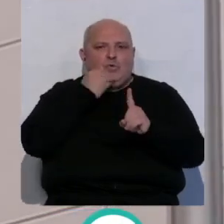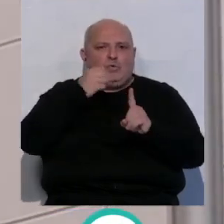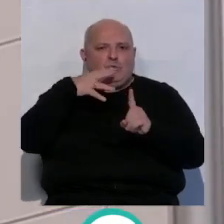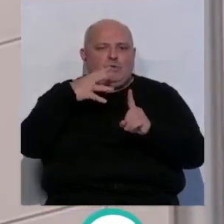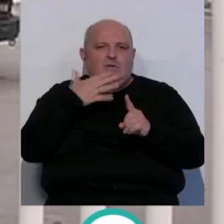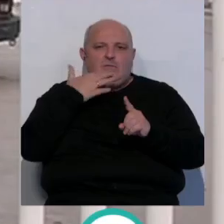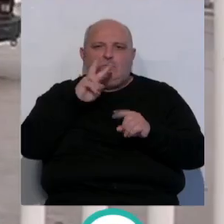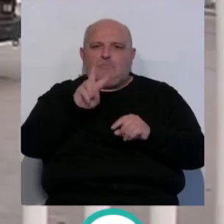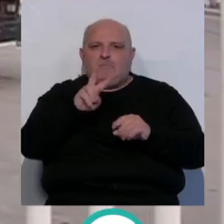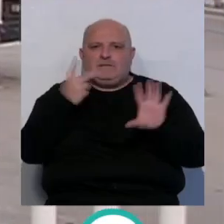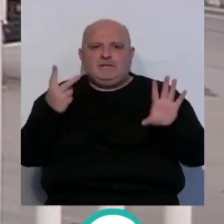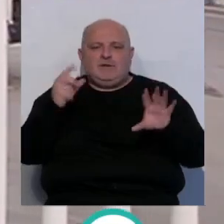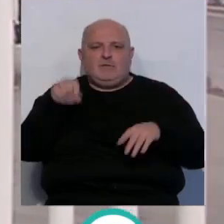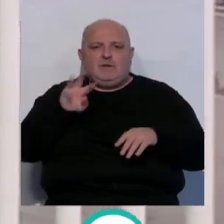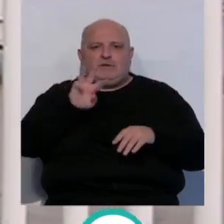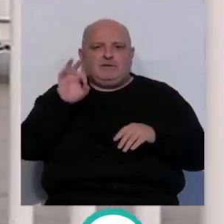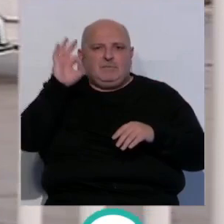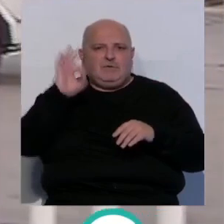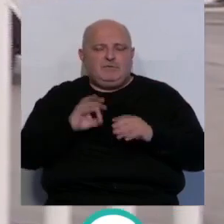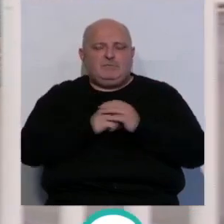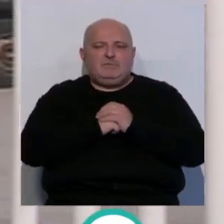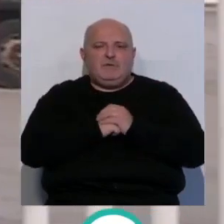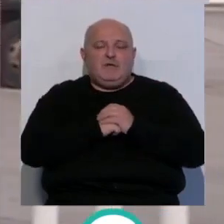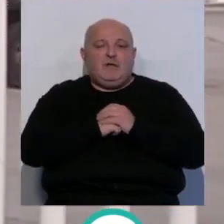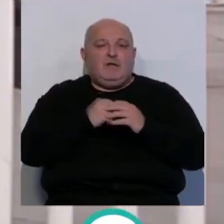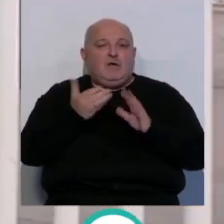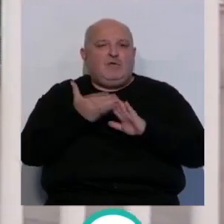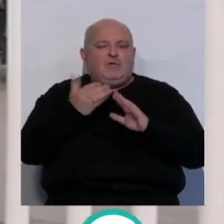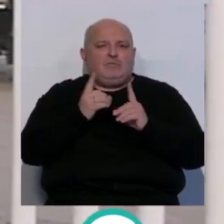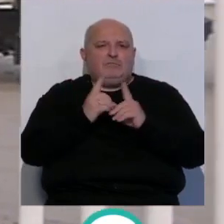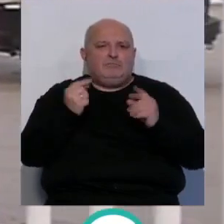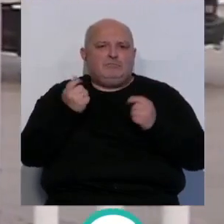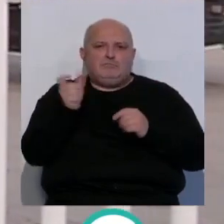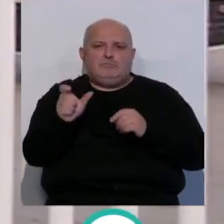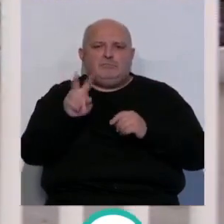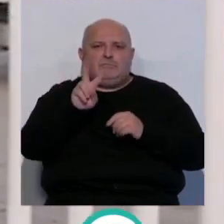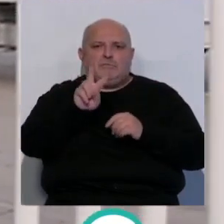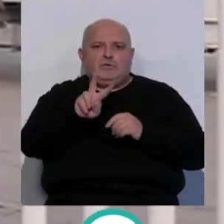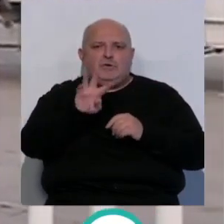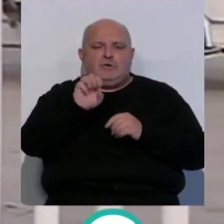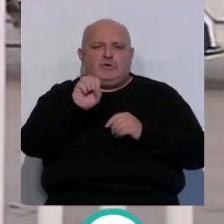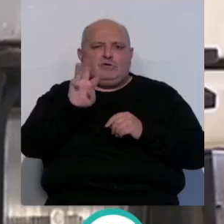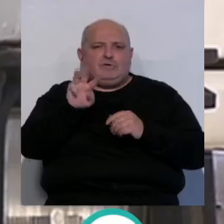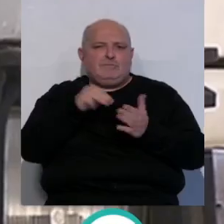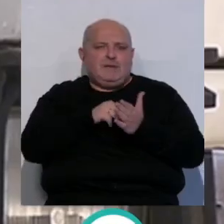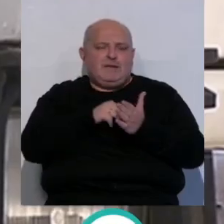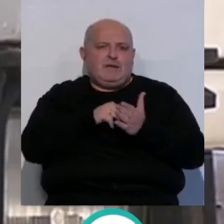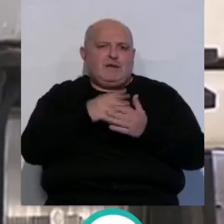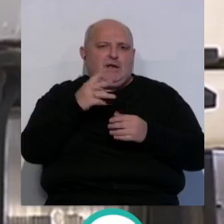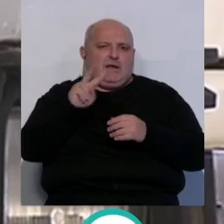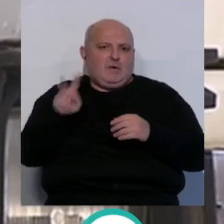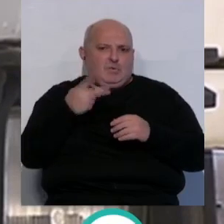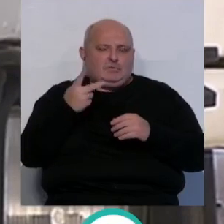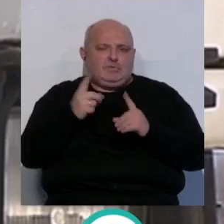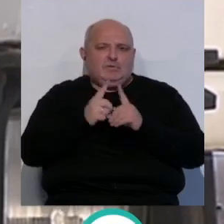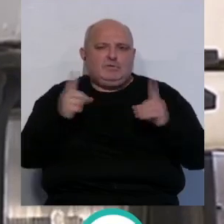de hasta un 27,30%. Las obras tienen un coste de 203.745 euros y